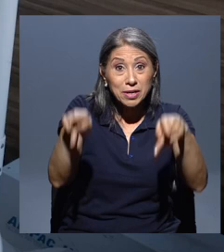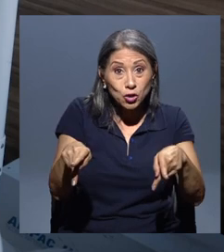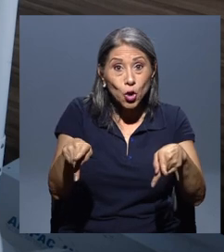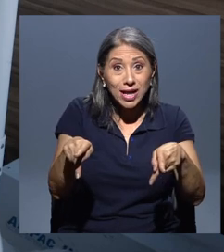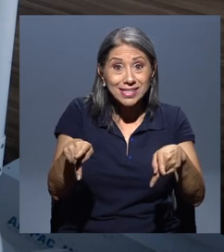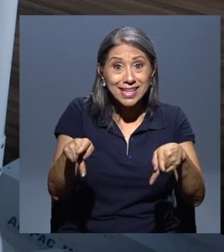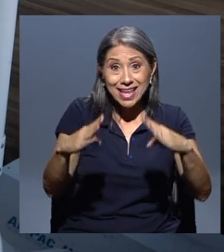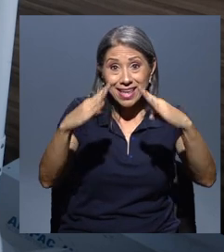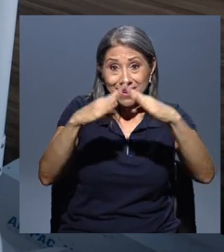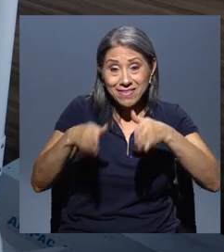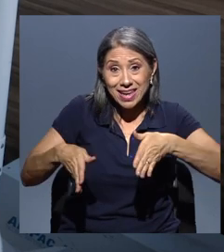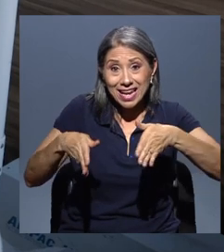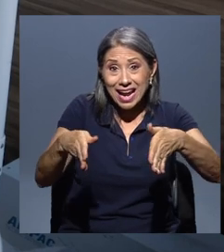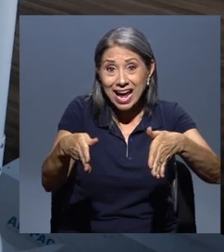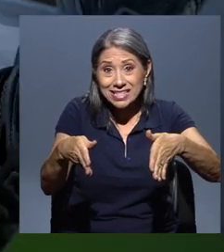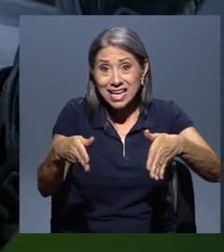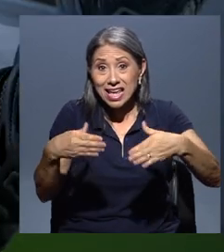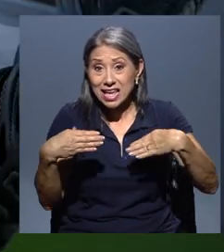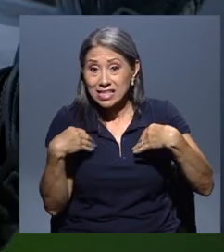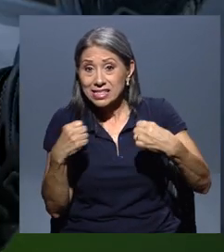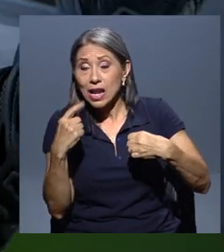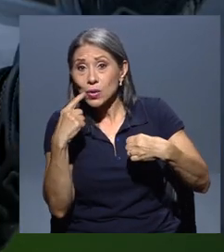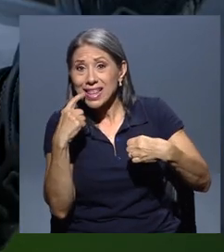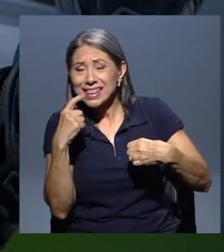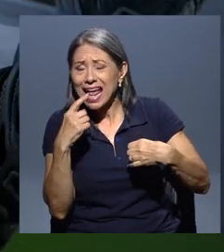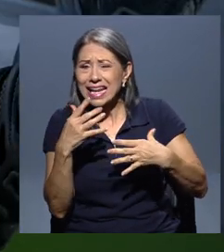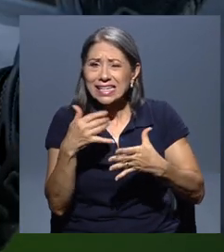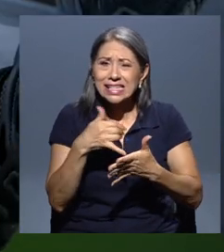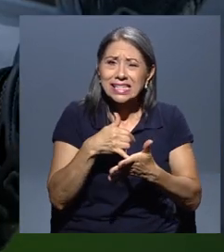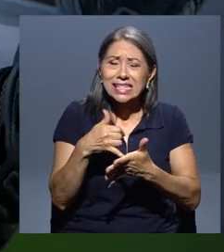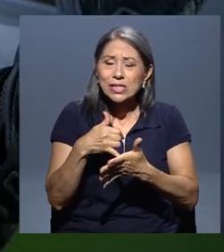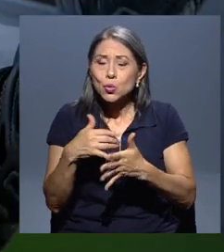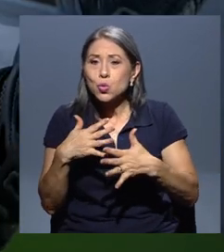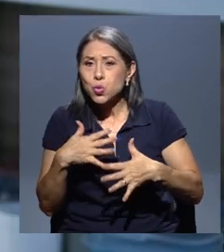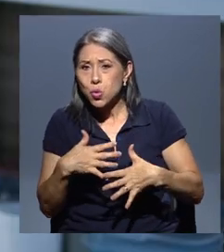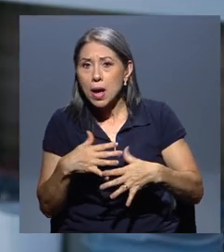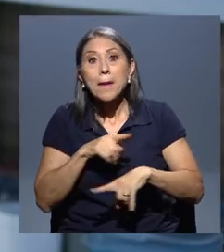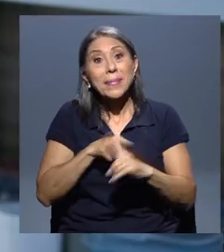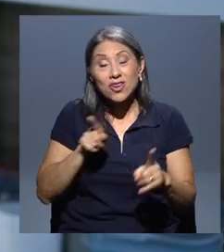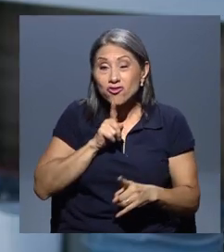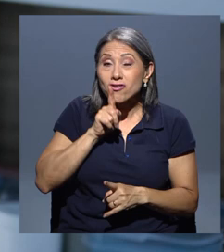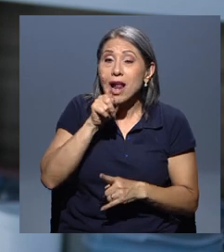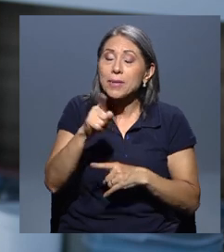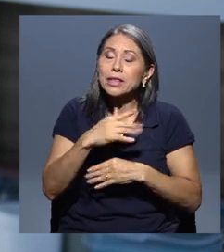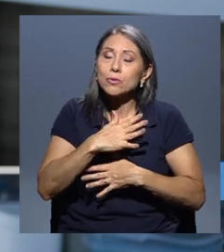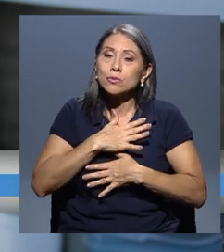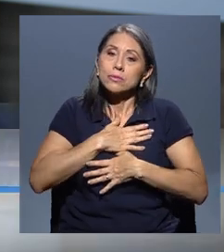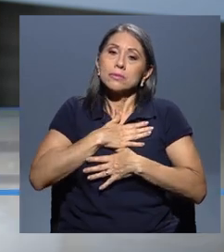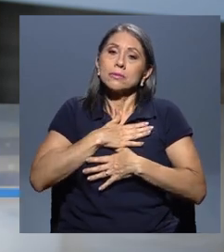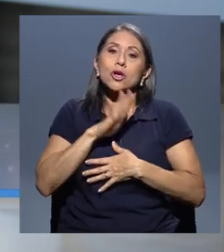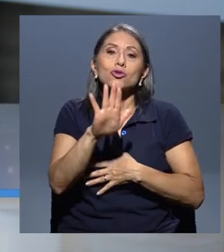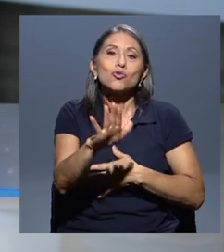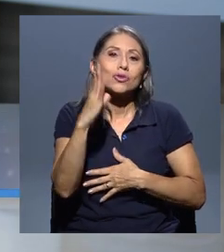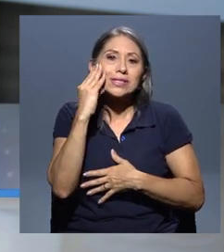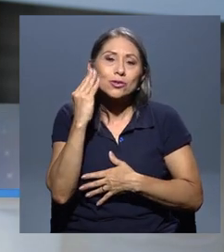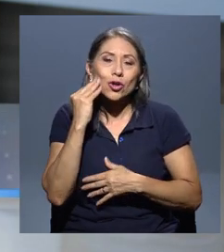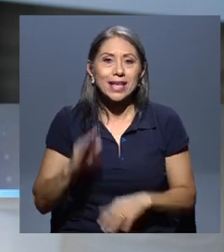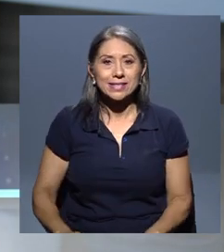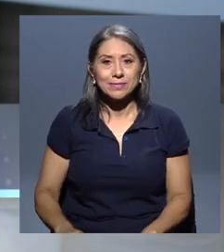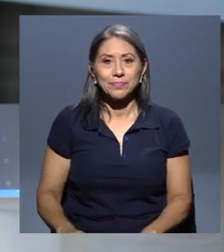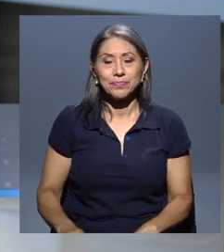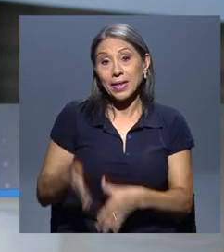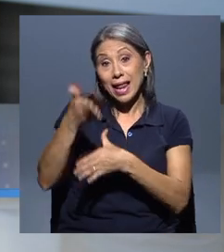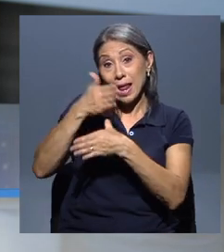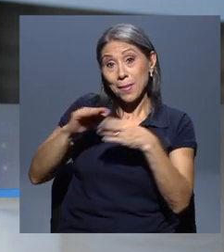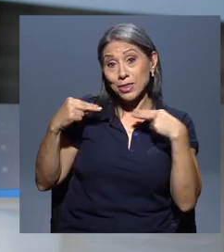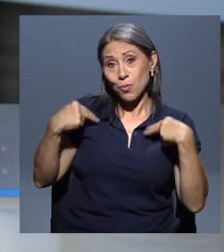deficiente y han atendido varias emergencias, lo que más les marca son sus historias. Y en la parte humana, ¿verdad? Es súper importante